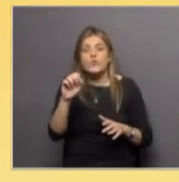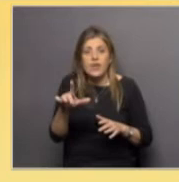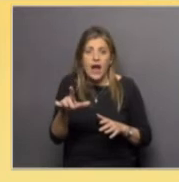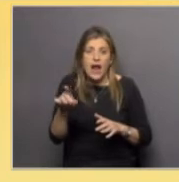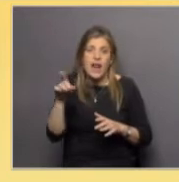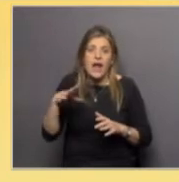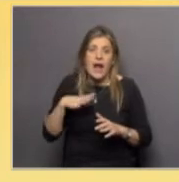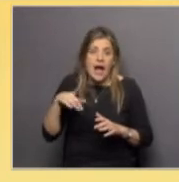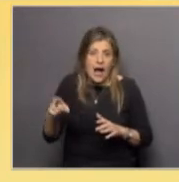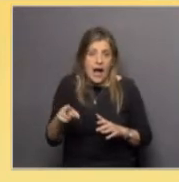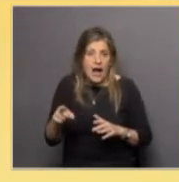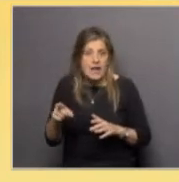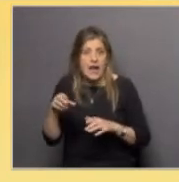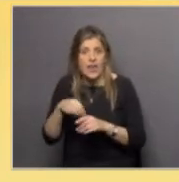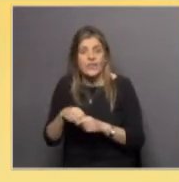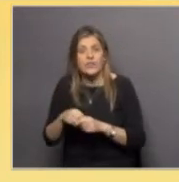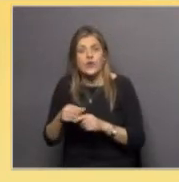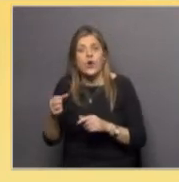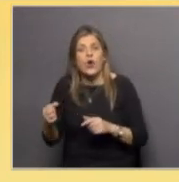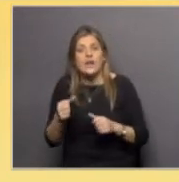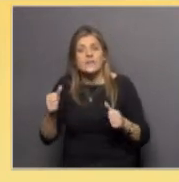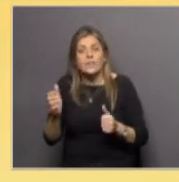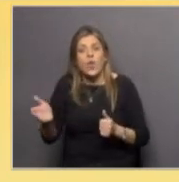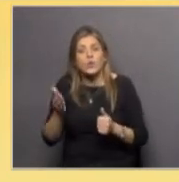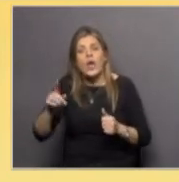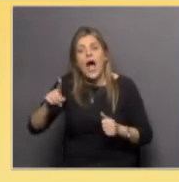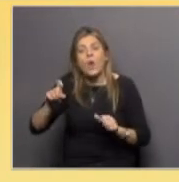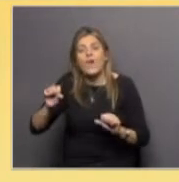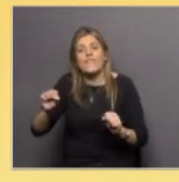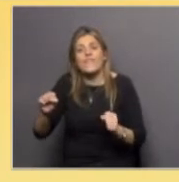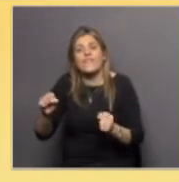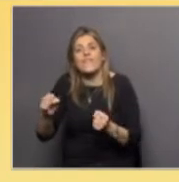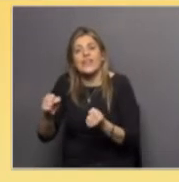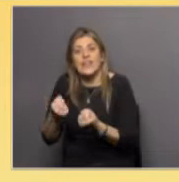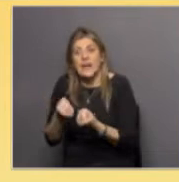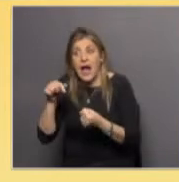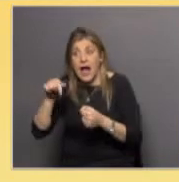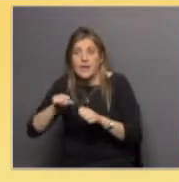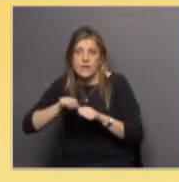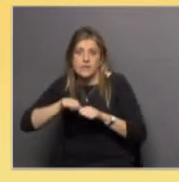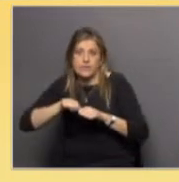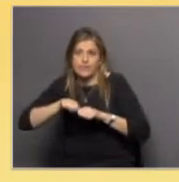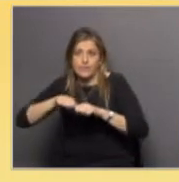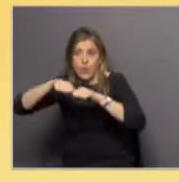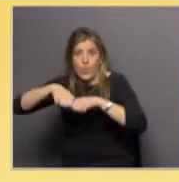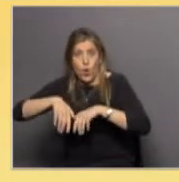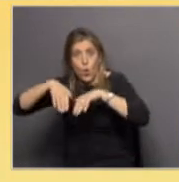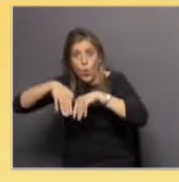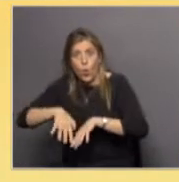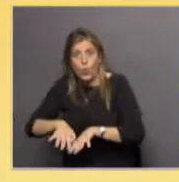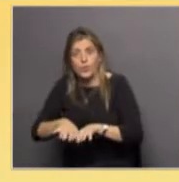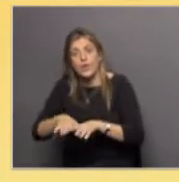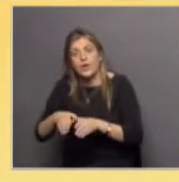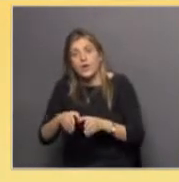aguas, masas de aguas frías que bañan las tres principales, se hunden y bañan las tres principales